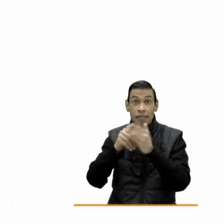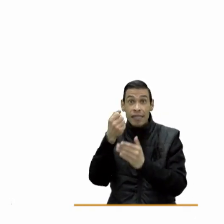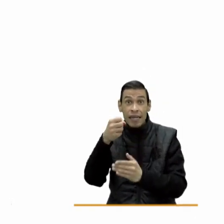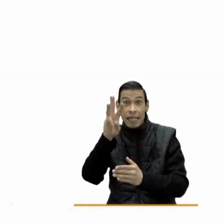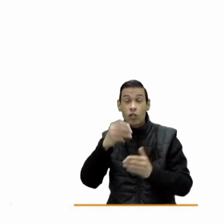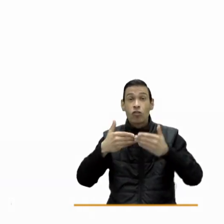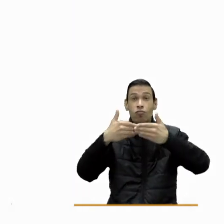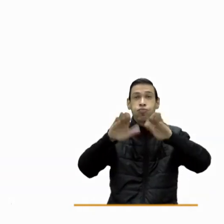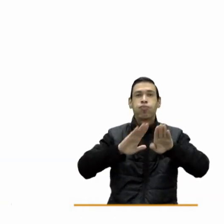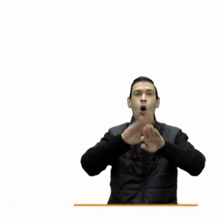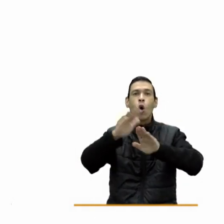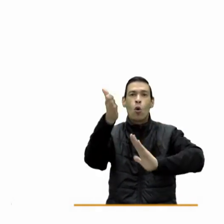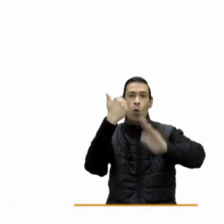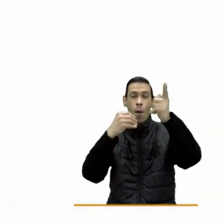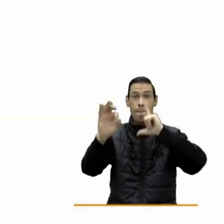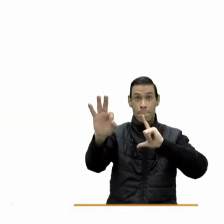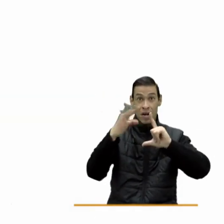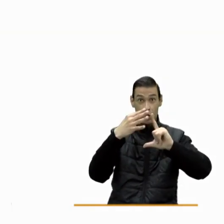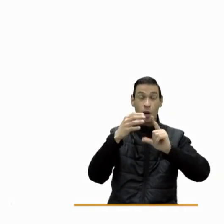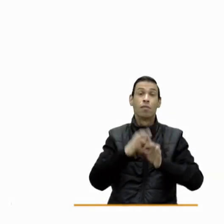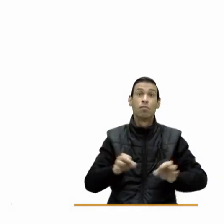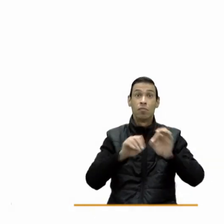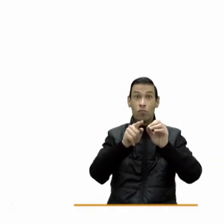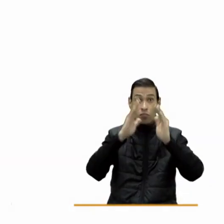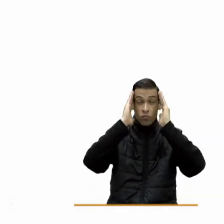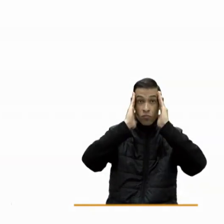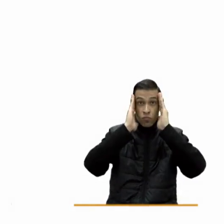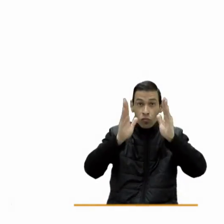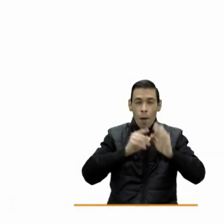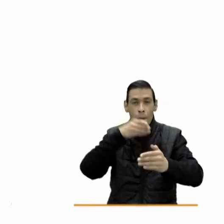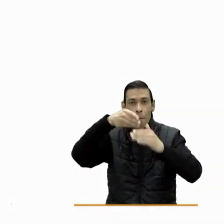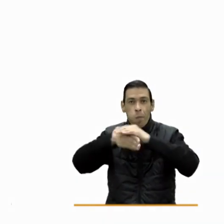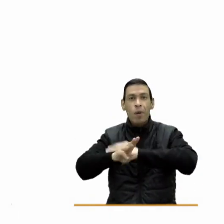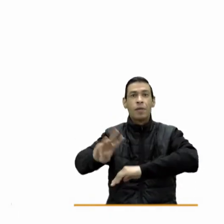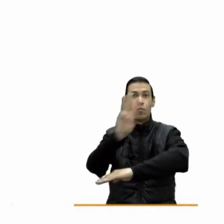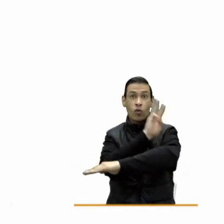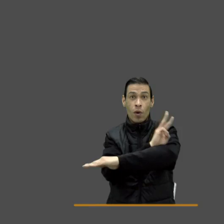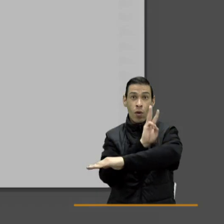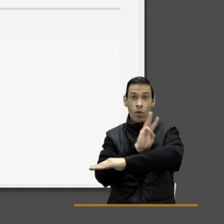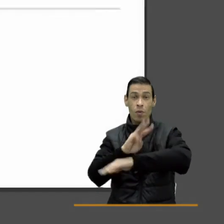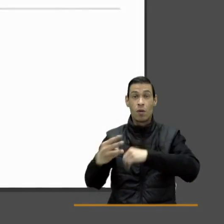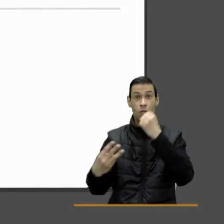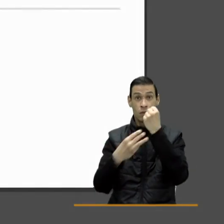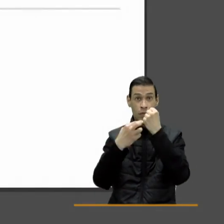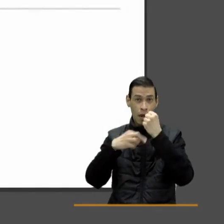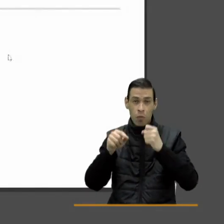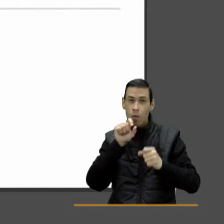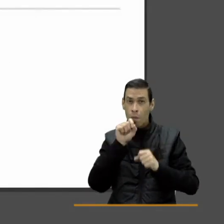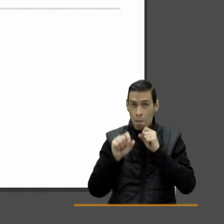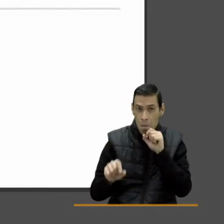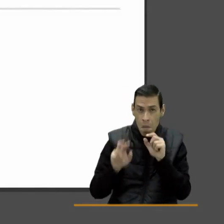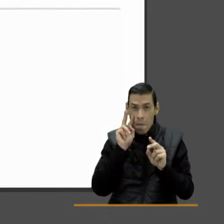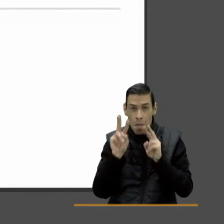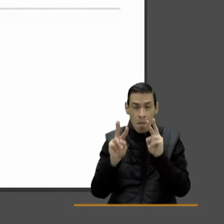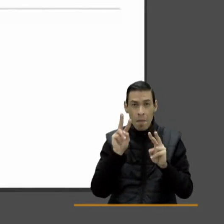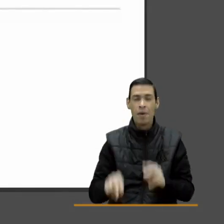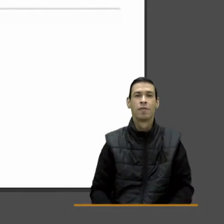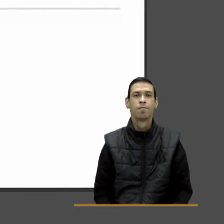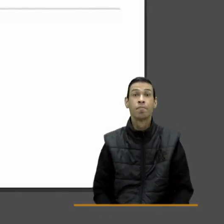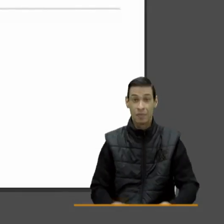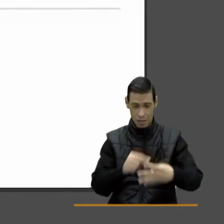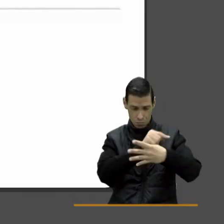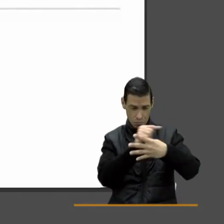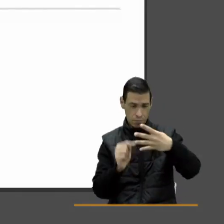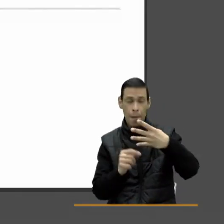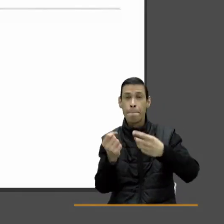octubre. Te invitamos a estar atento para que puedas consultarla en www.senasofiaplus.edu.co Estas son todas las